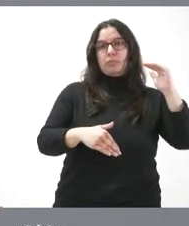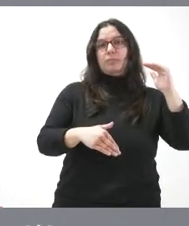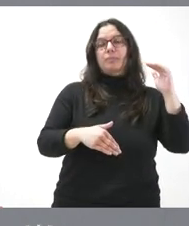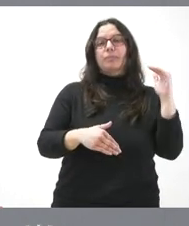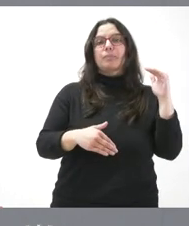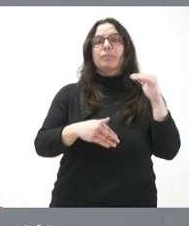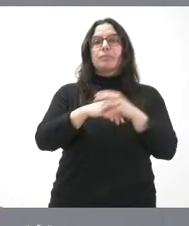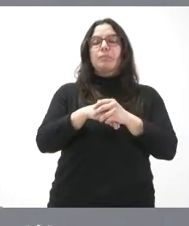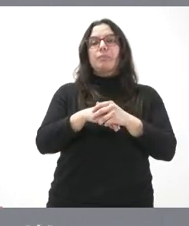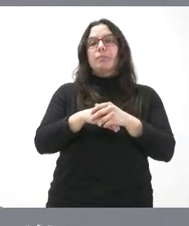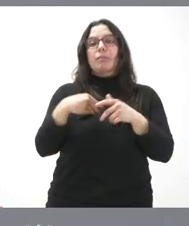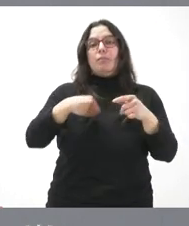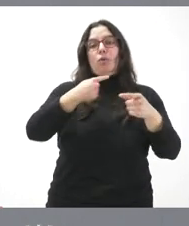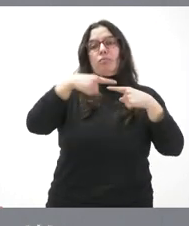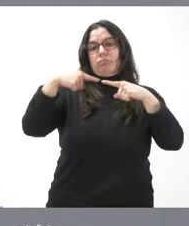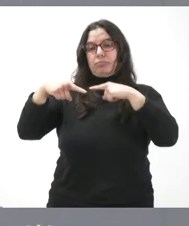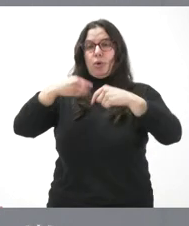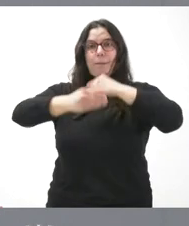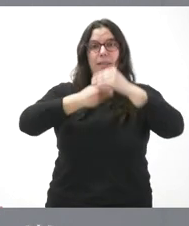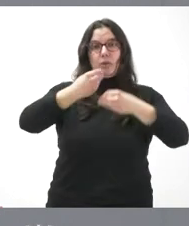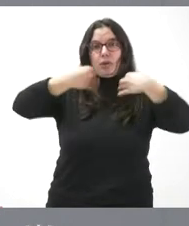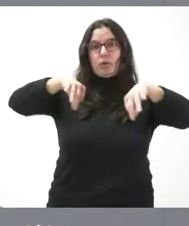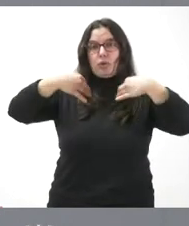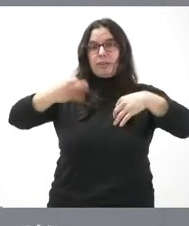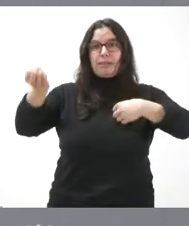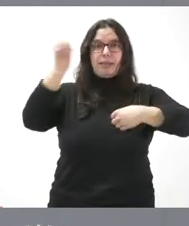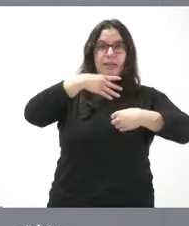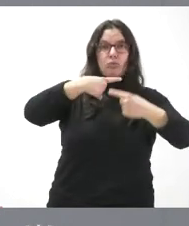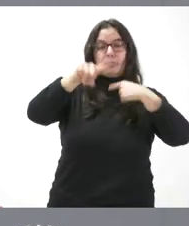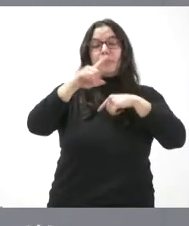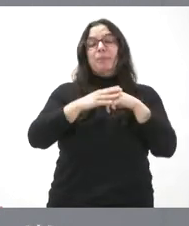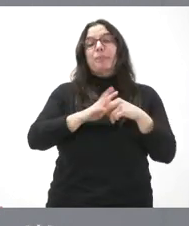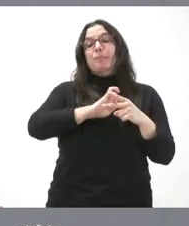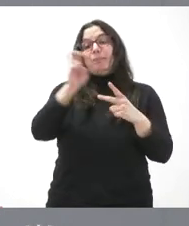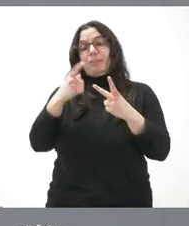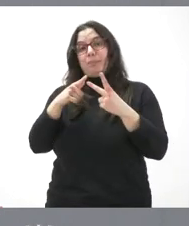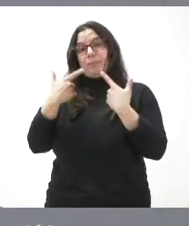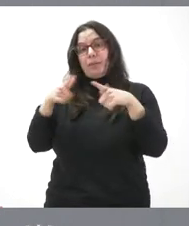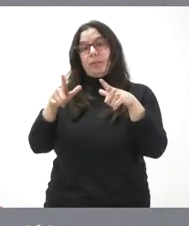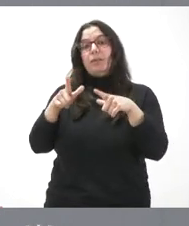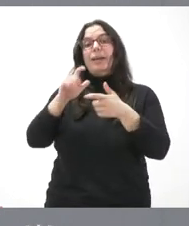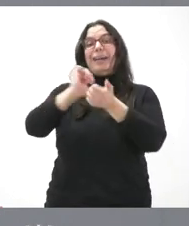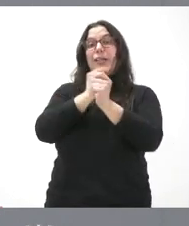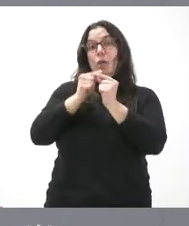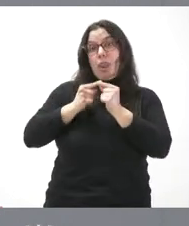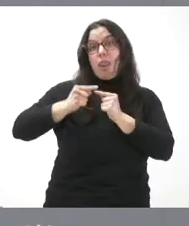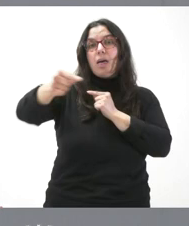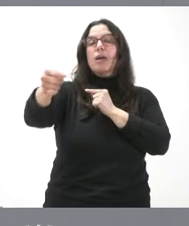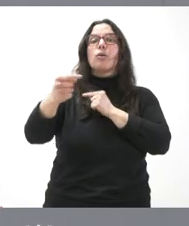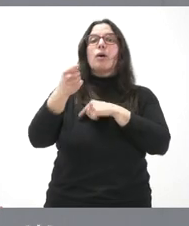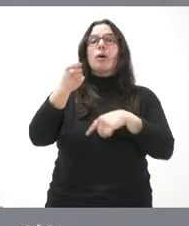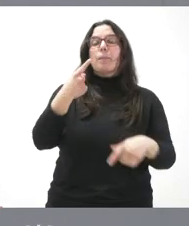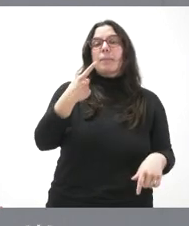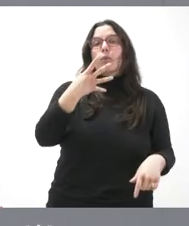corrientes de ingresos, y en lo que son los créditos a largo plazo, en 1.465